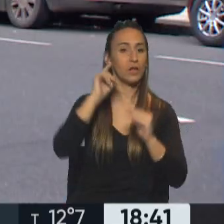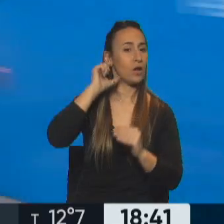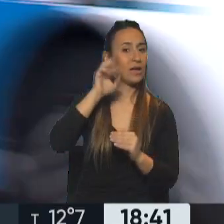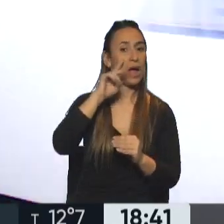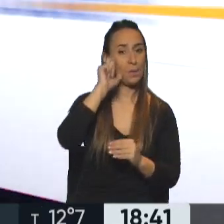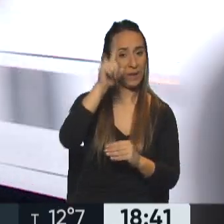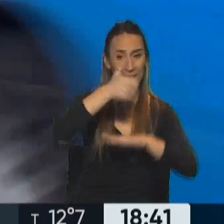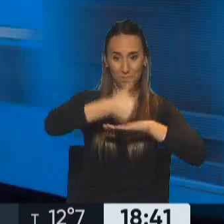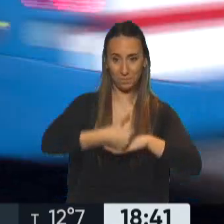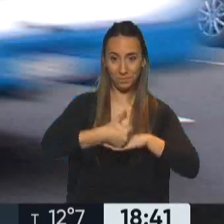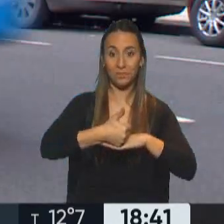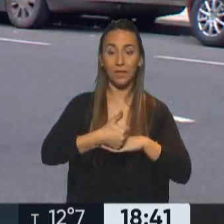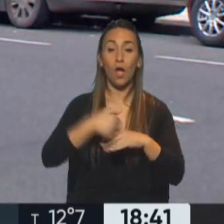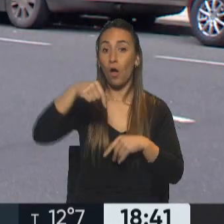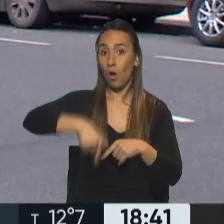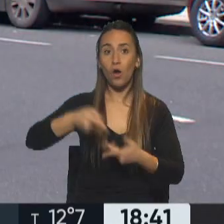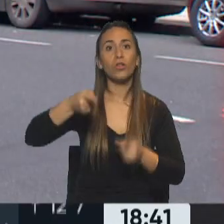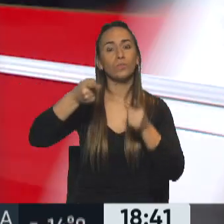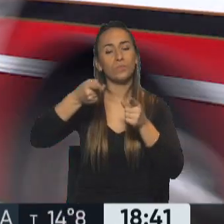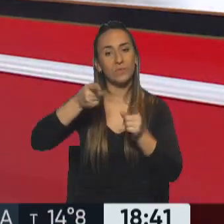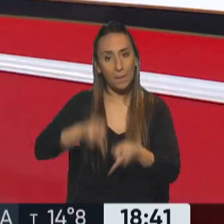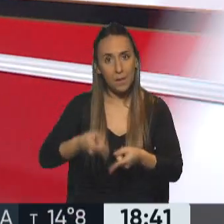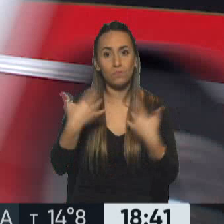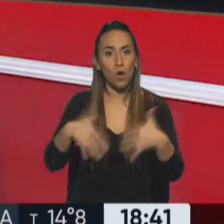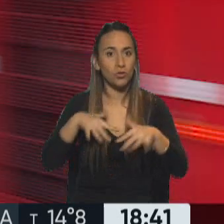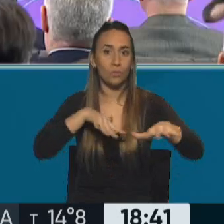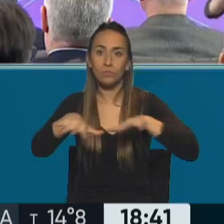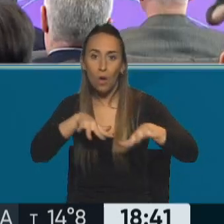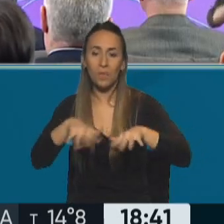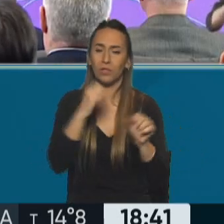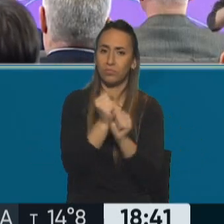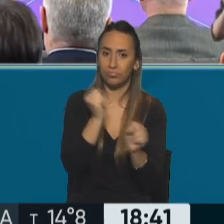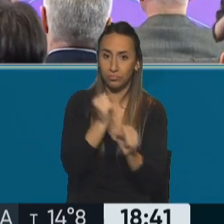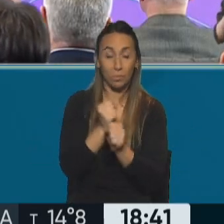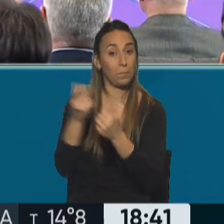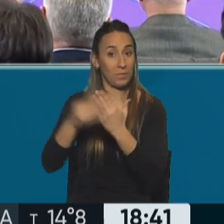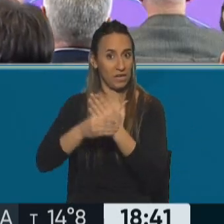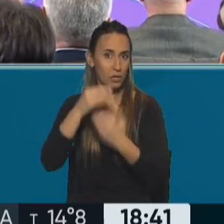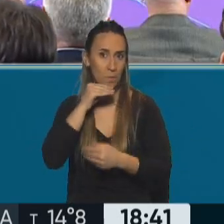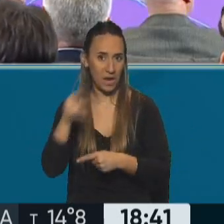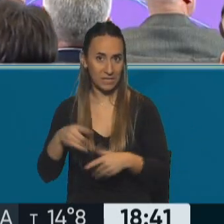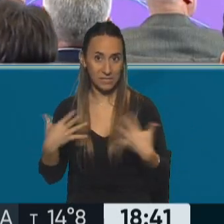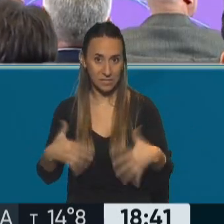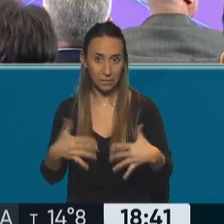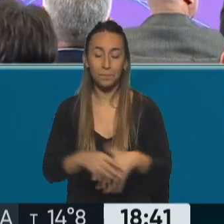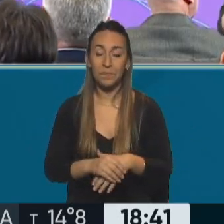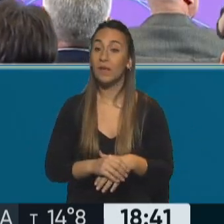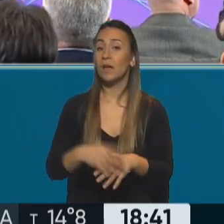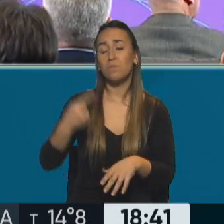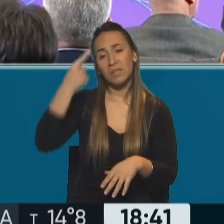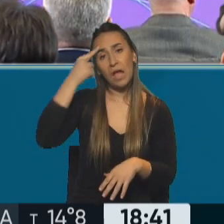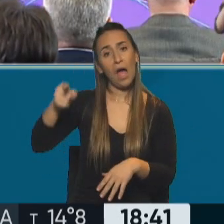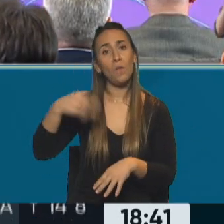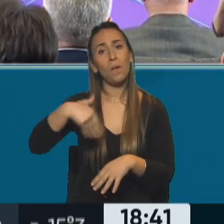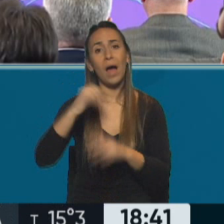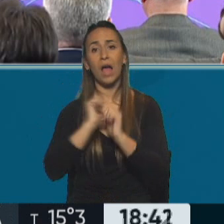Otro día de mucha actividad para el ministro de Economía Sergio Massa. En principio se pensaba que iba a acompañar al presidente Alberto